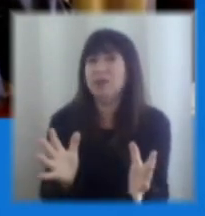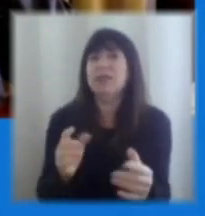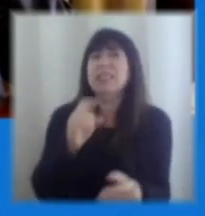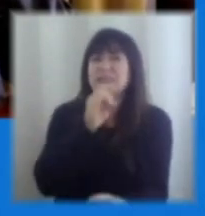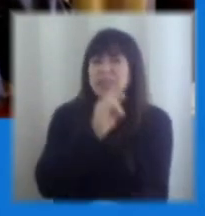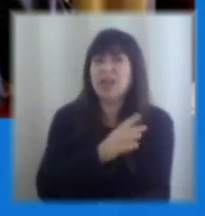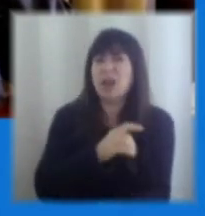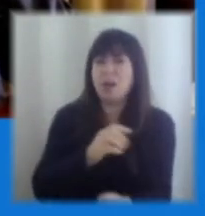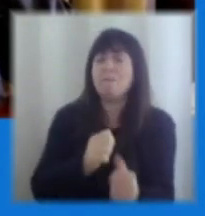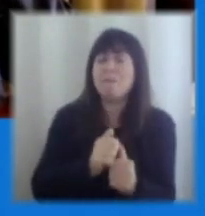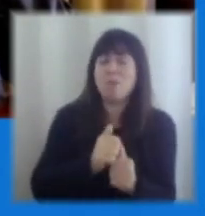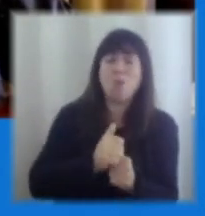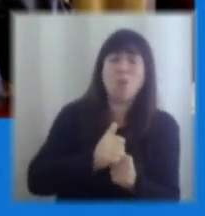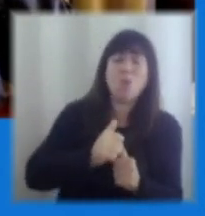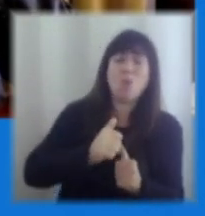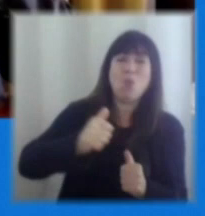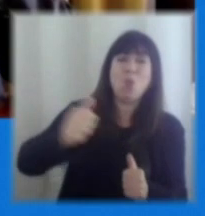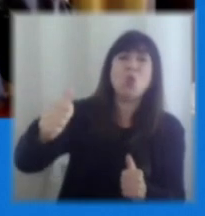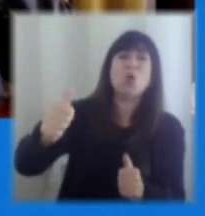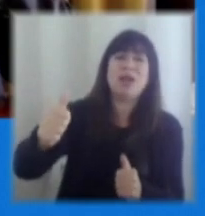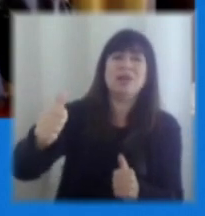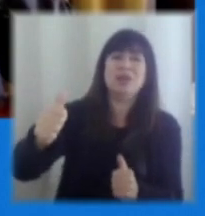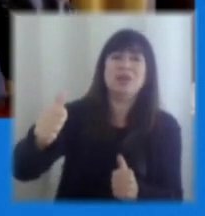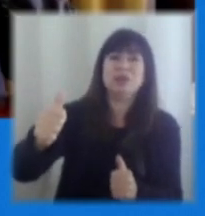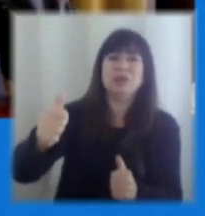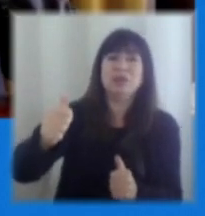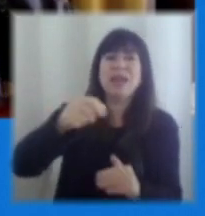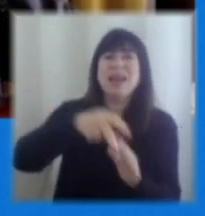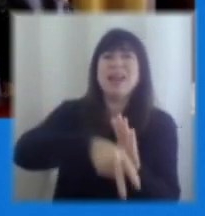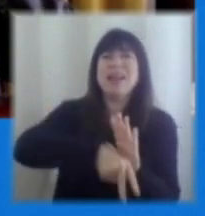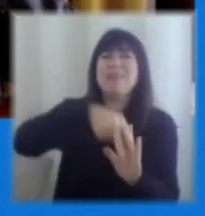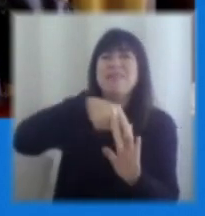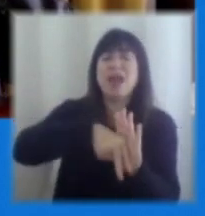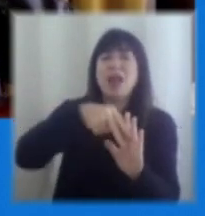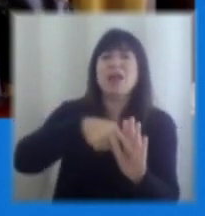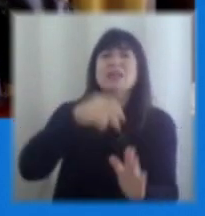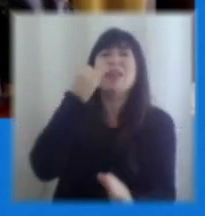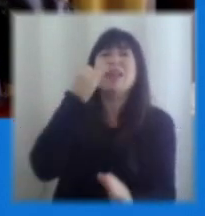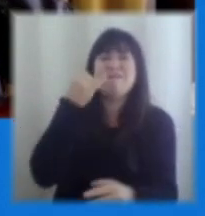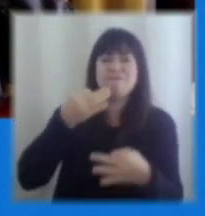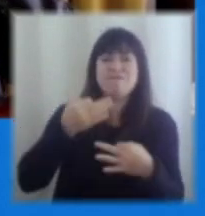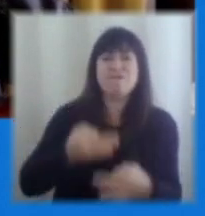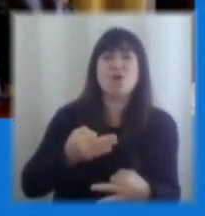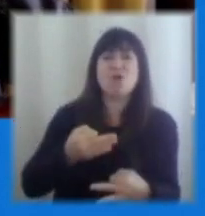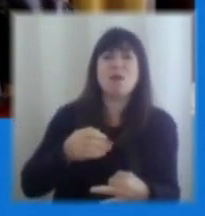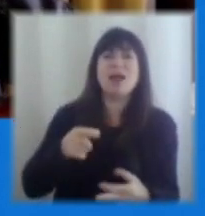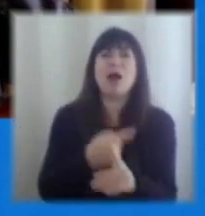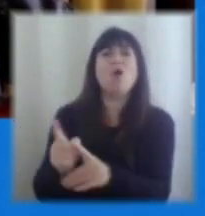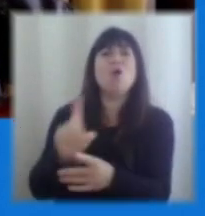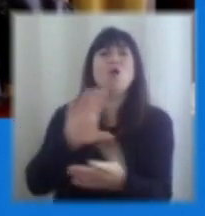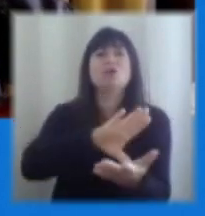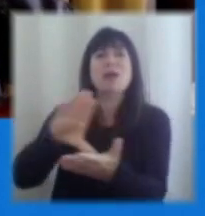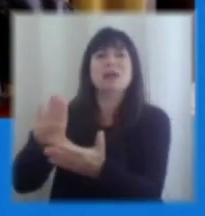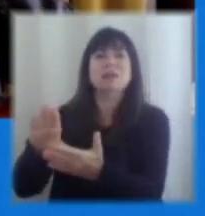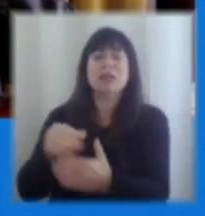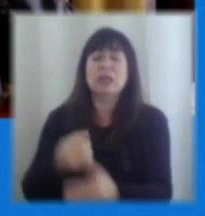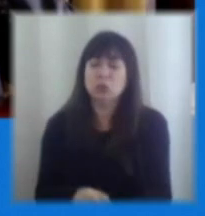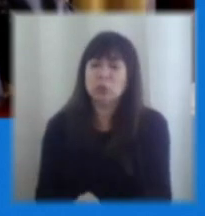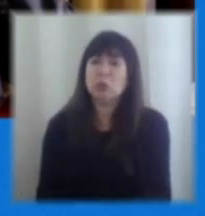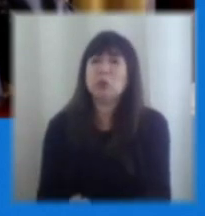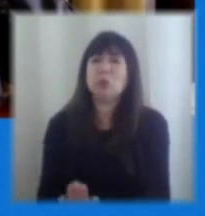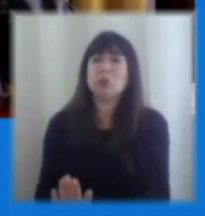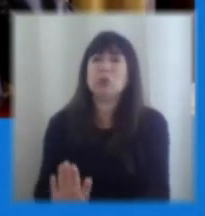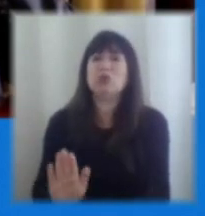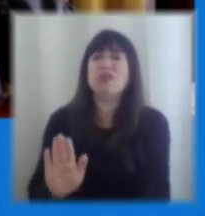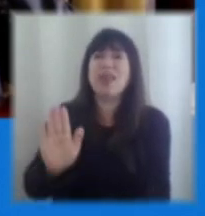los niveles de informalidad de otros países vecinos, estamos subiendo ese porcentaje de